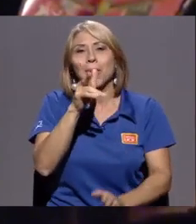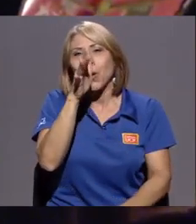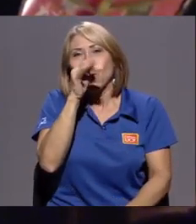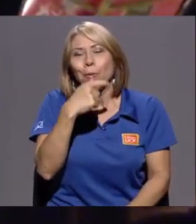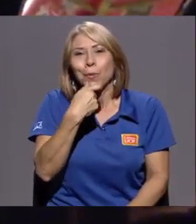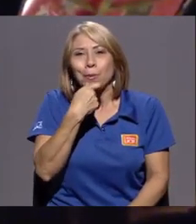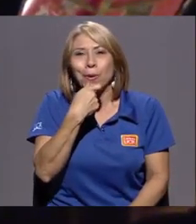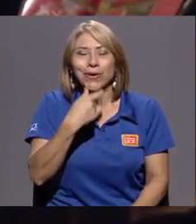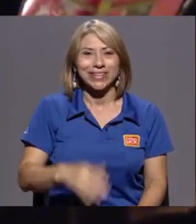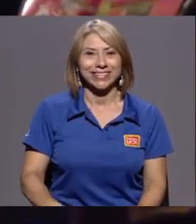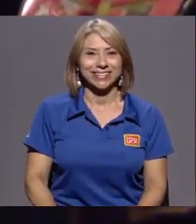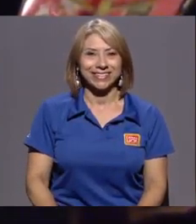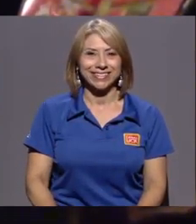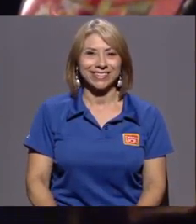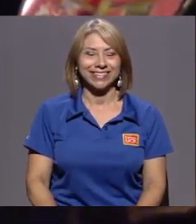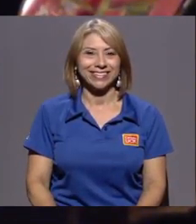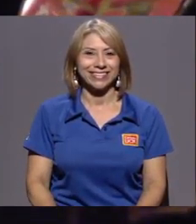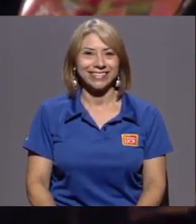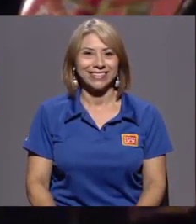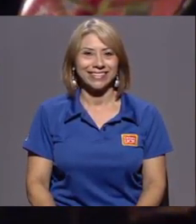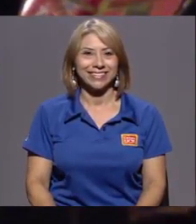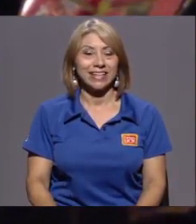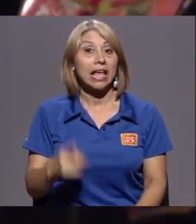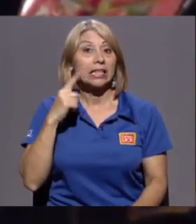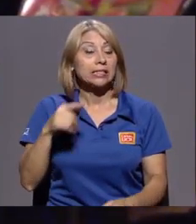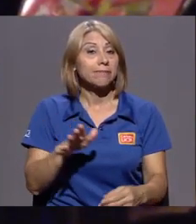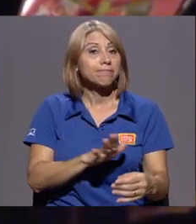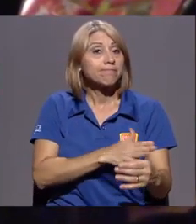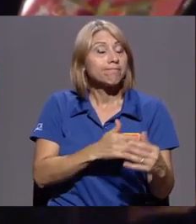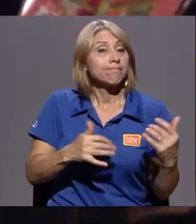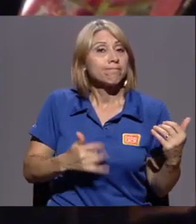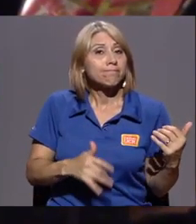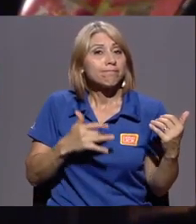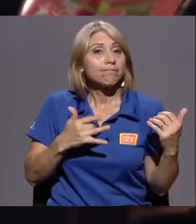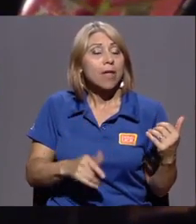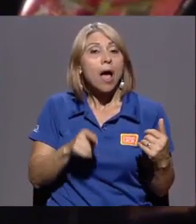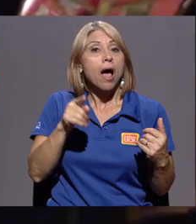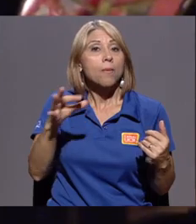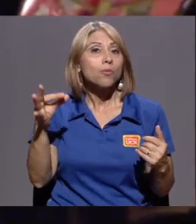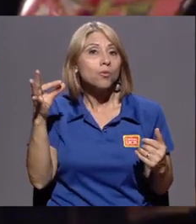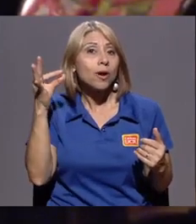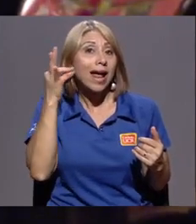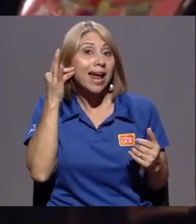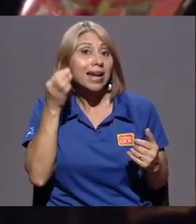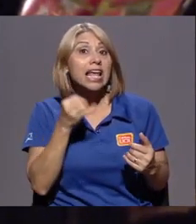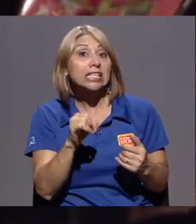Mujer, si puedes tú conmigo hablar,